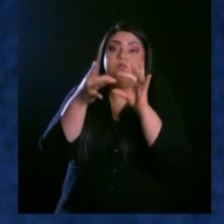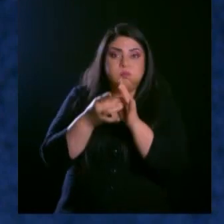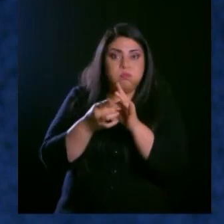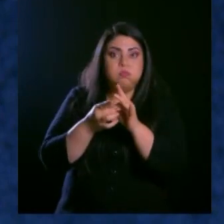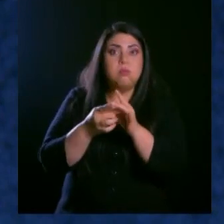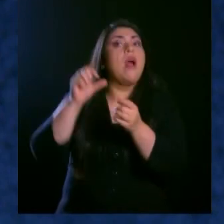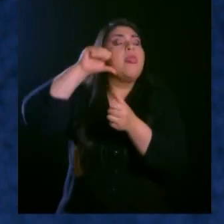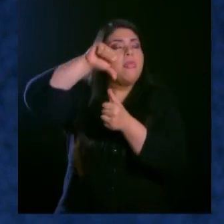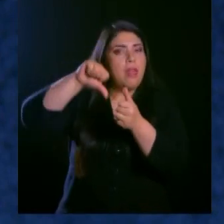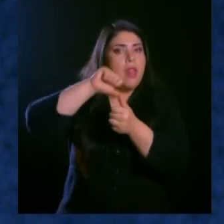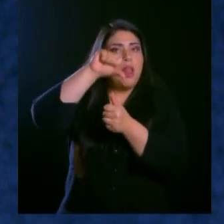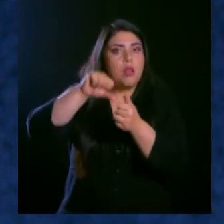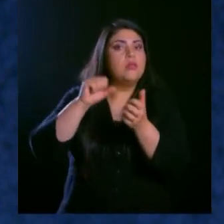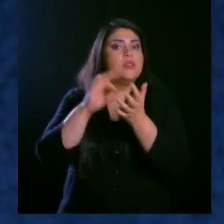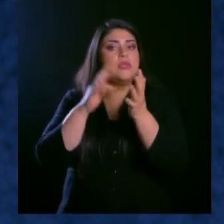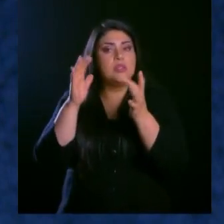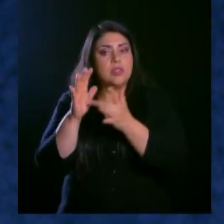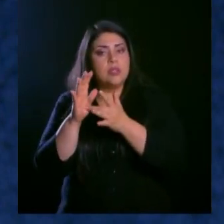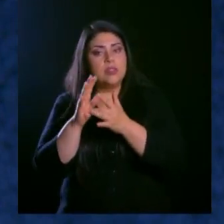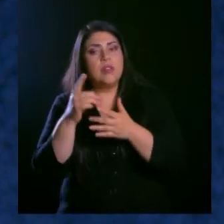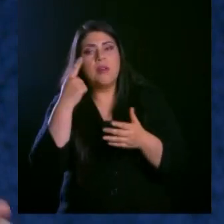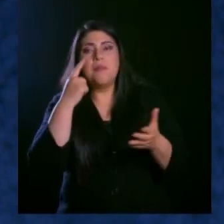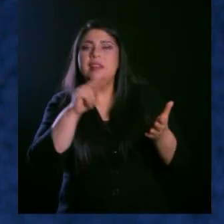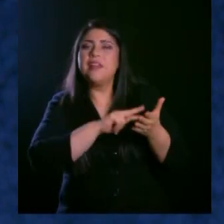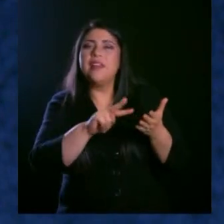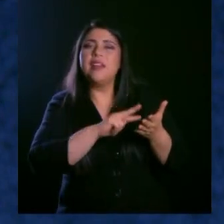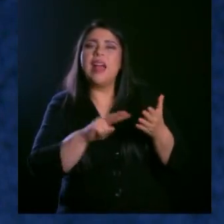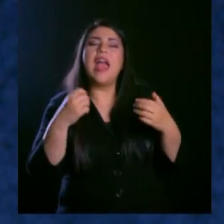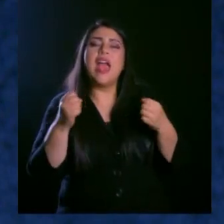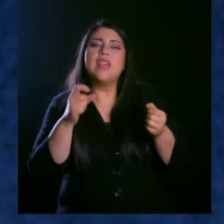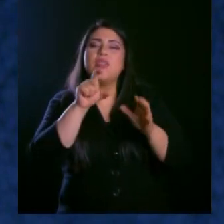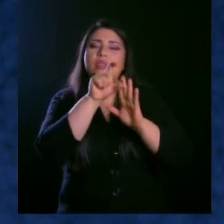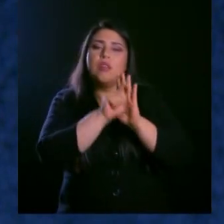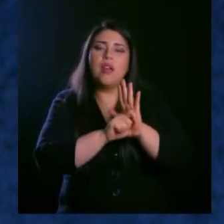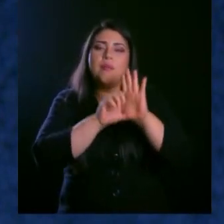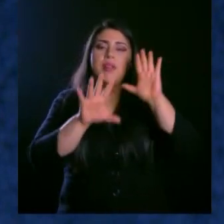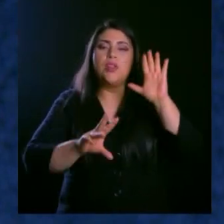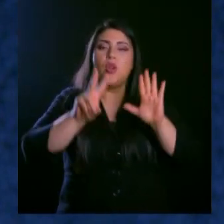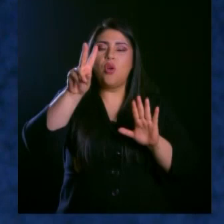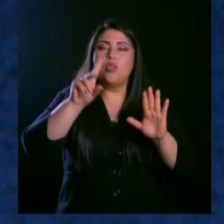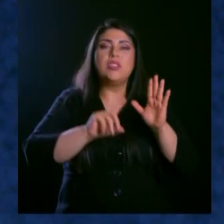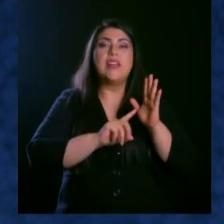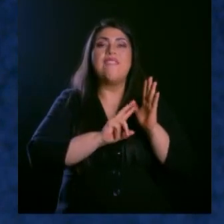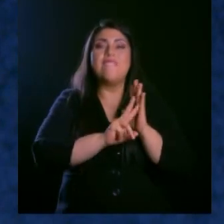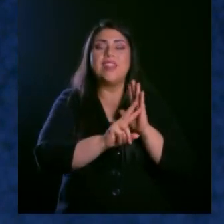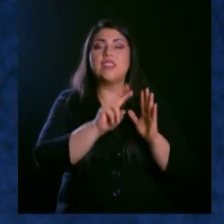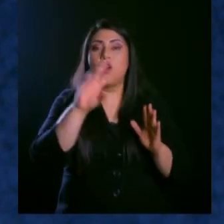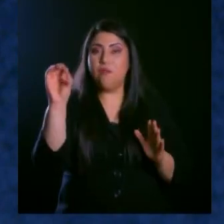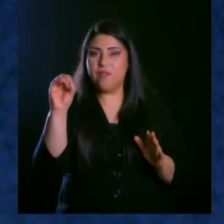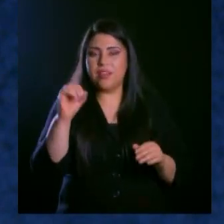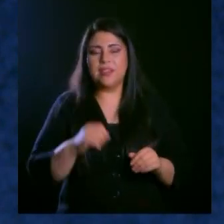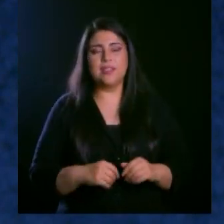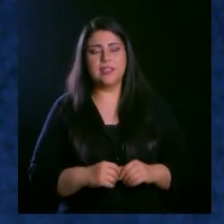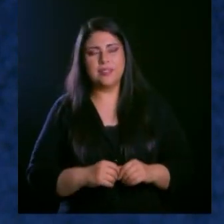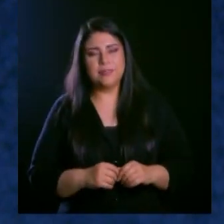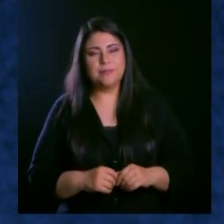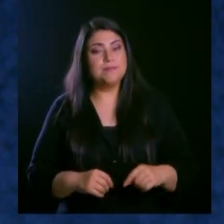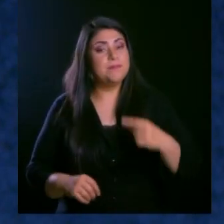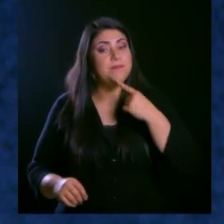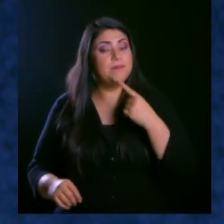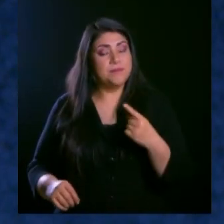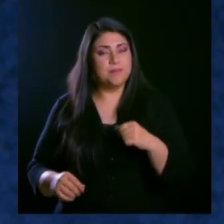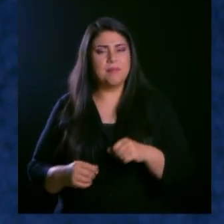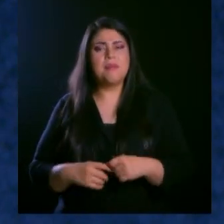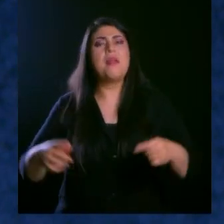de esa unción. Y te quiero leer en Hechos 11, verso 20. Hechos 11, verso 20, dice así,